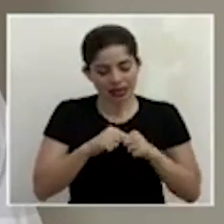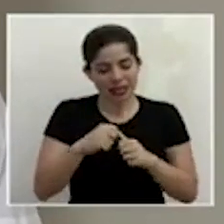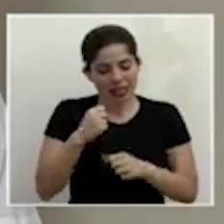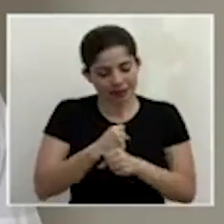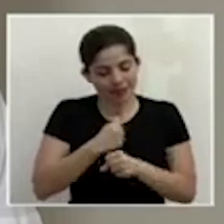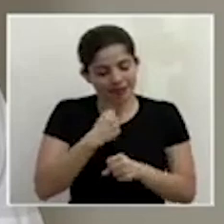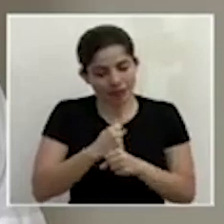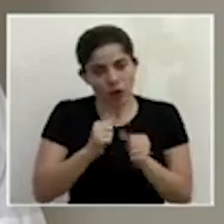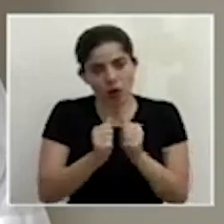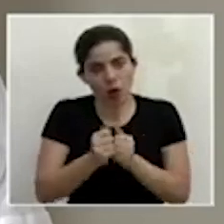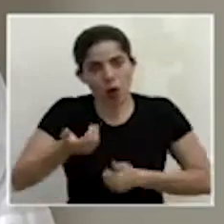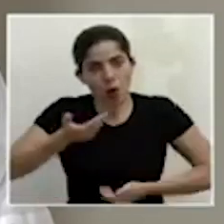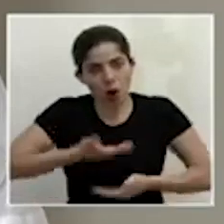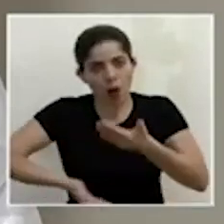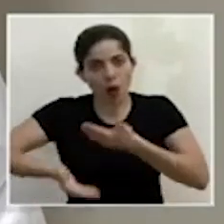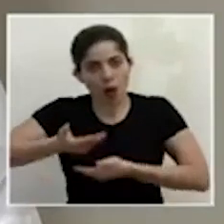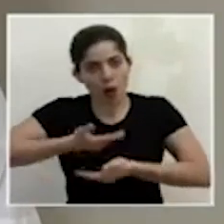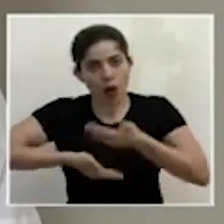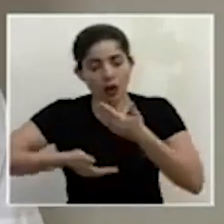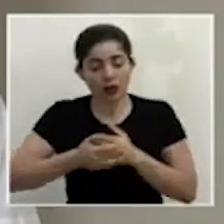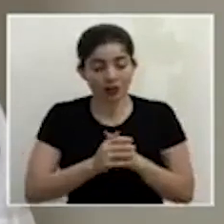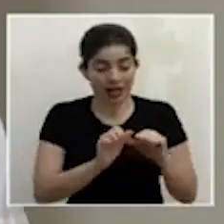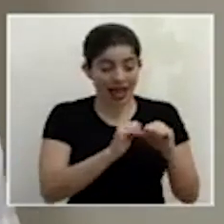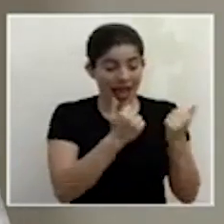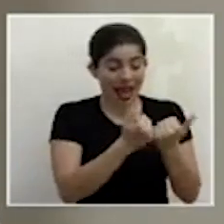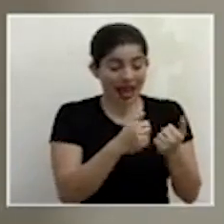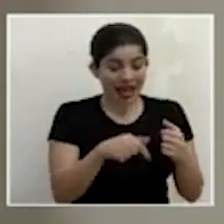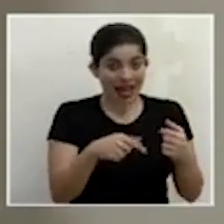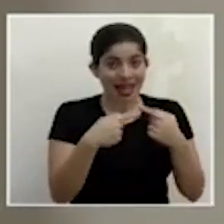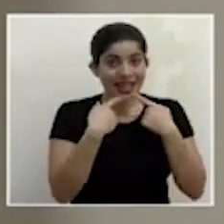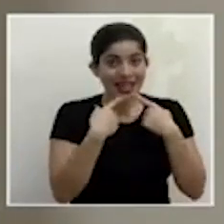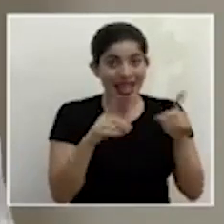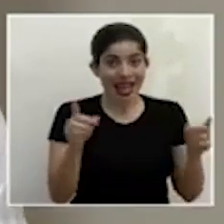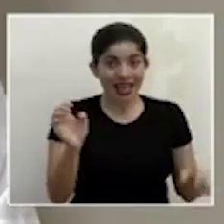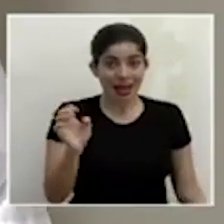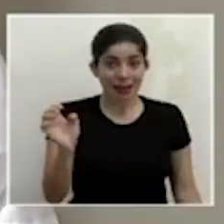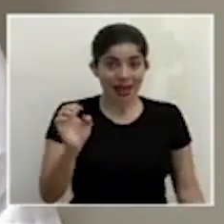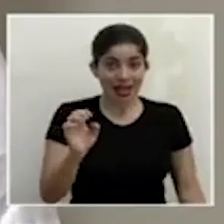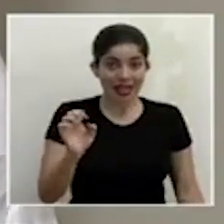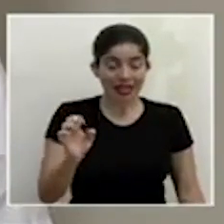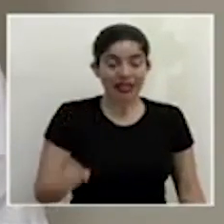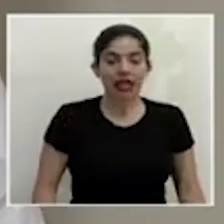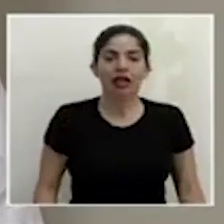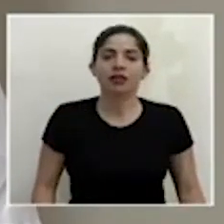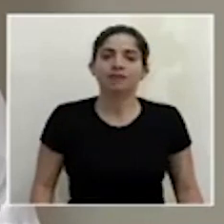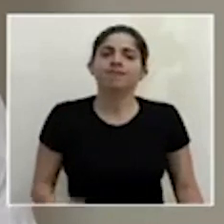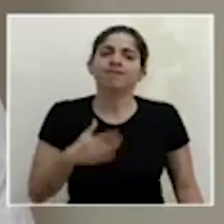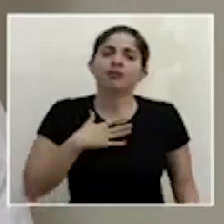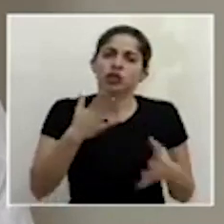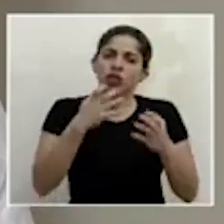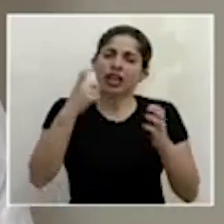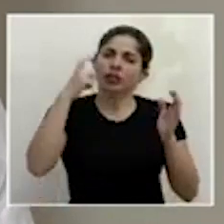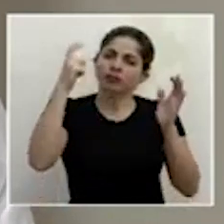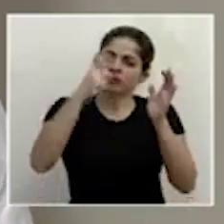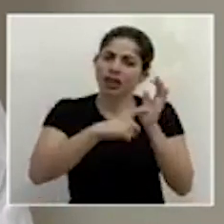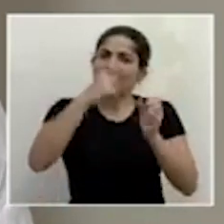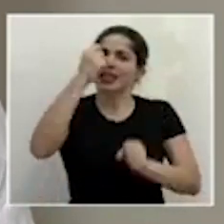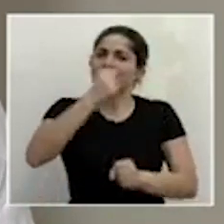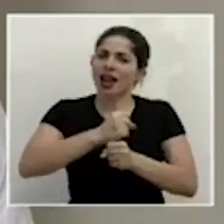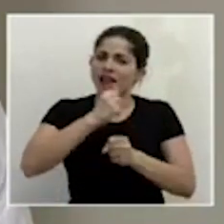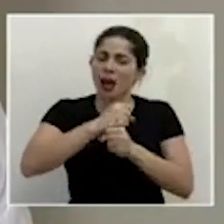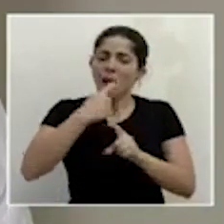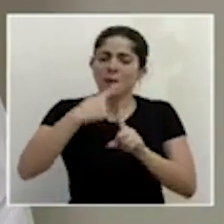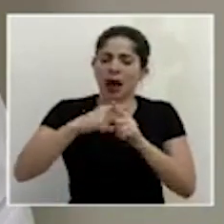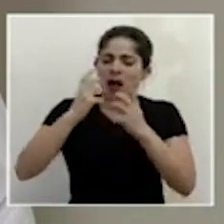colaborativa en el ámbito de esta declaratoria de emergencia quiero resaltar el trabajo y la